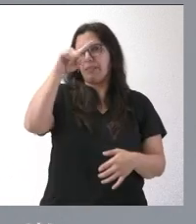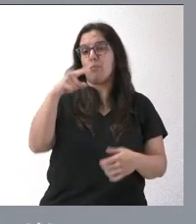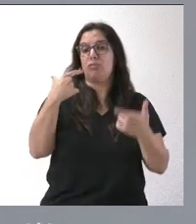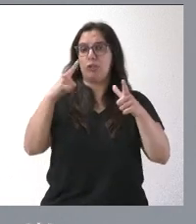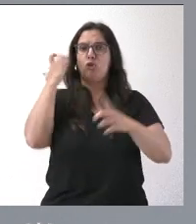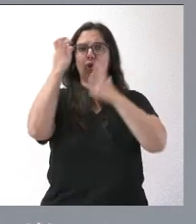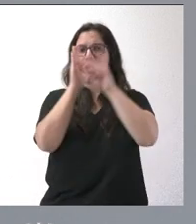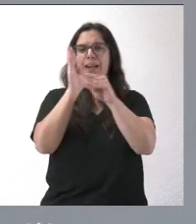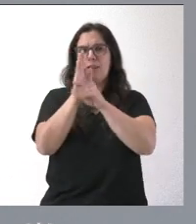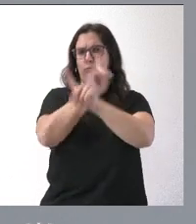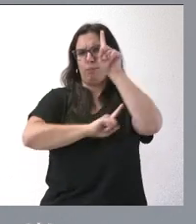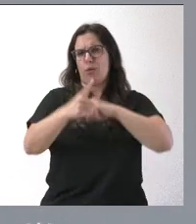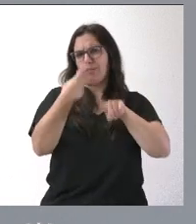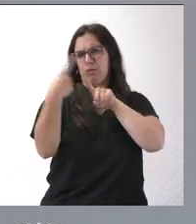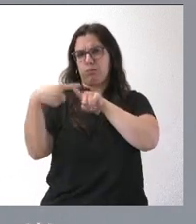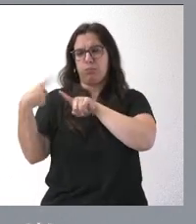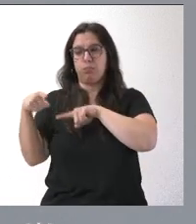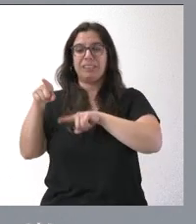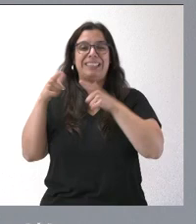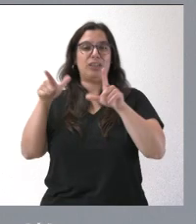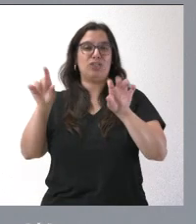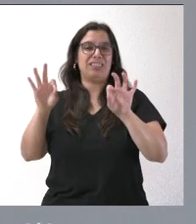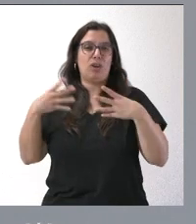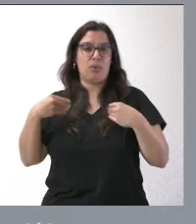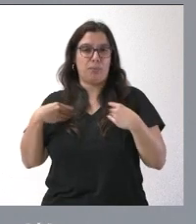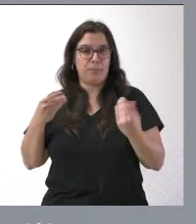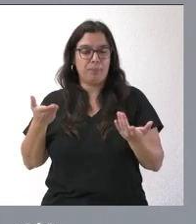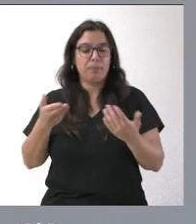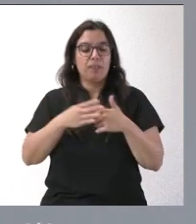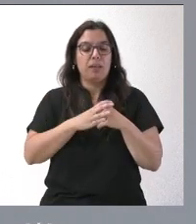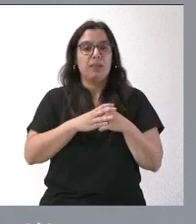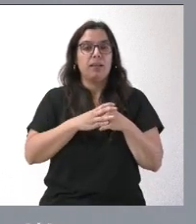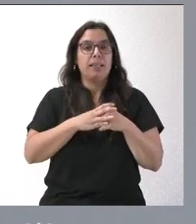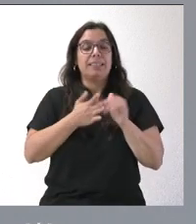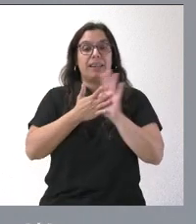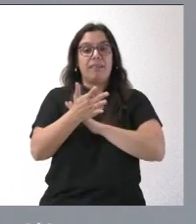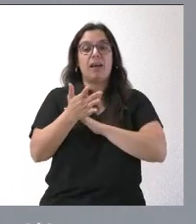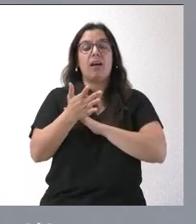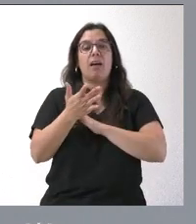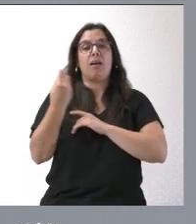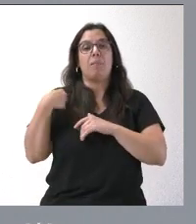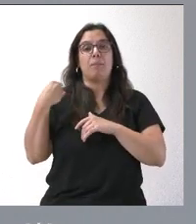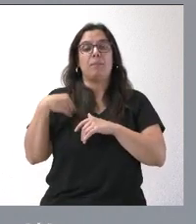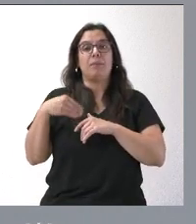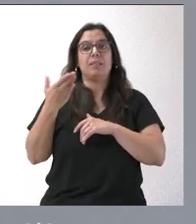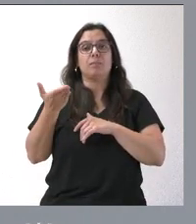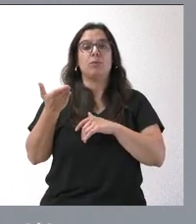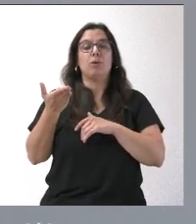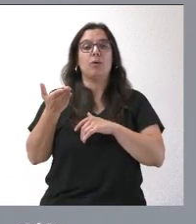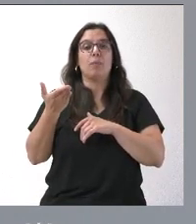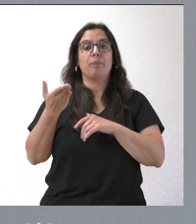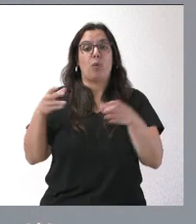ganadero. Usted me plantea ahora una cuestión vinculada al sector del ovino. Se trata del traslado de un